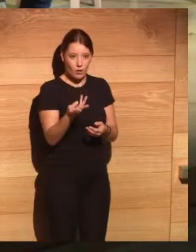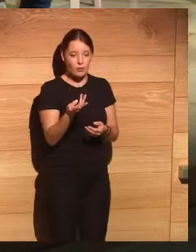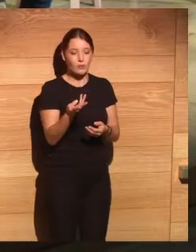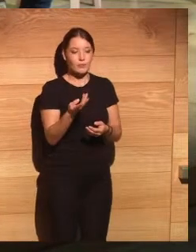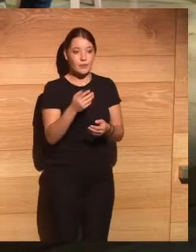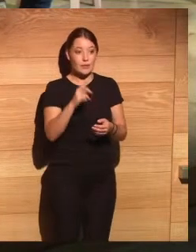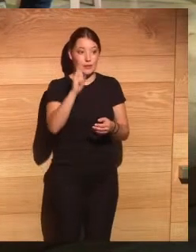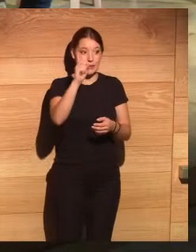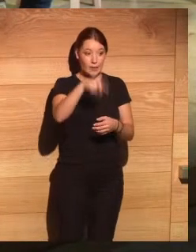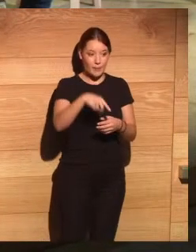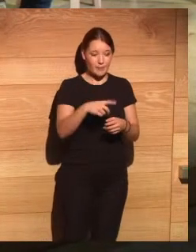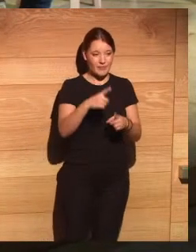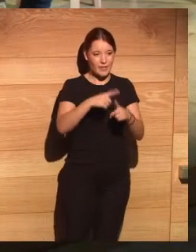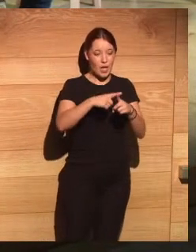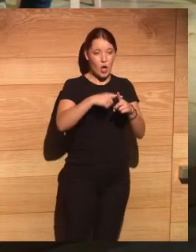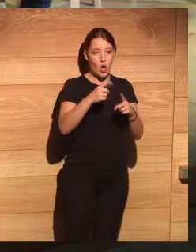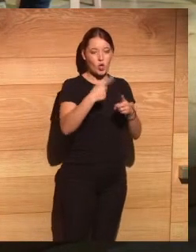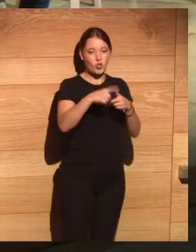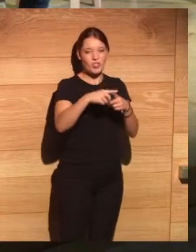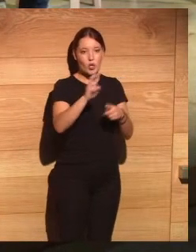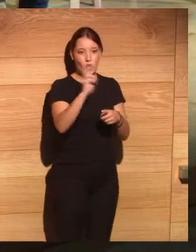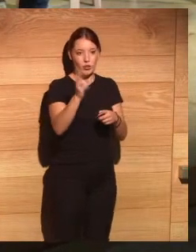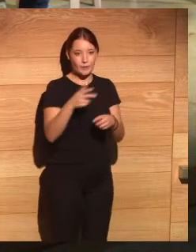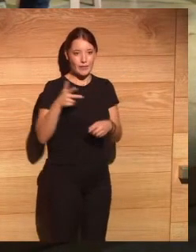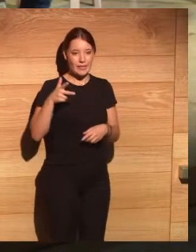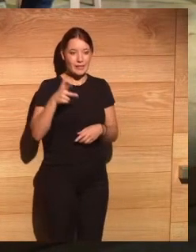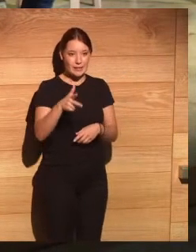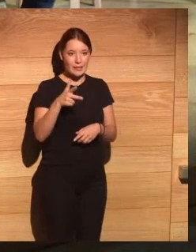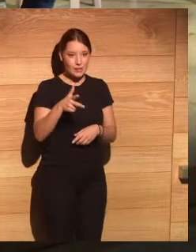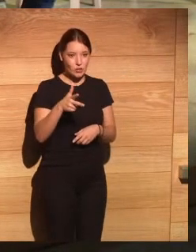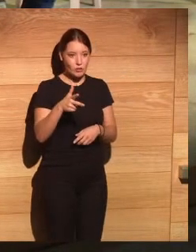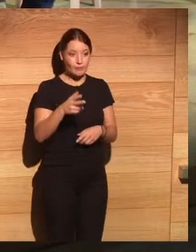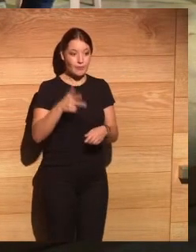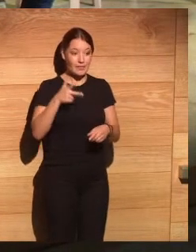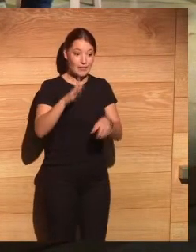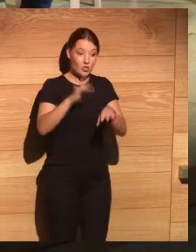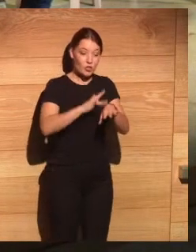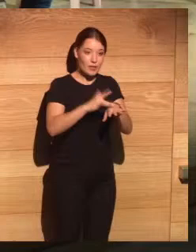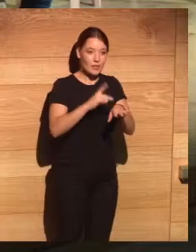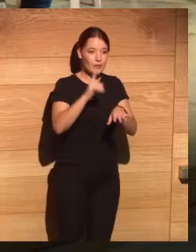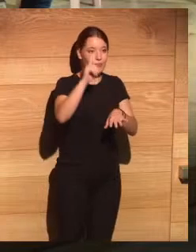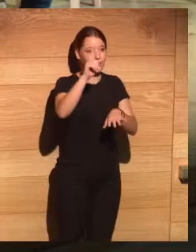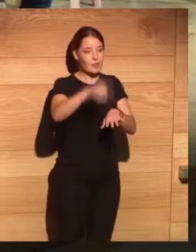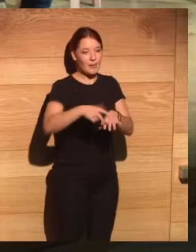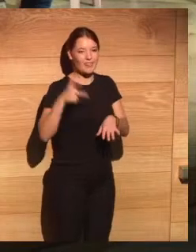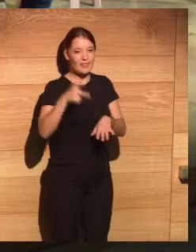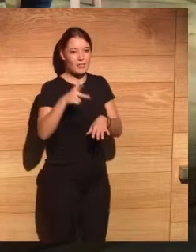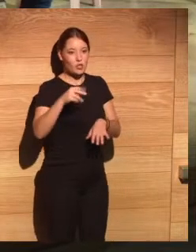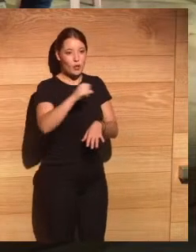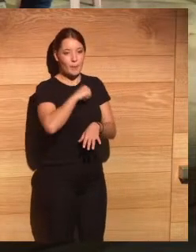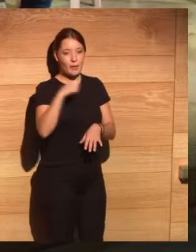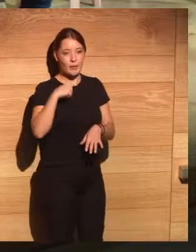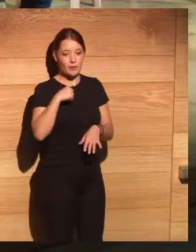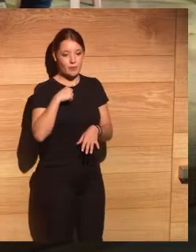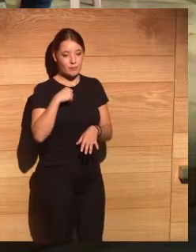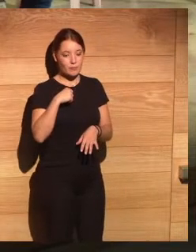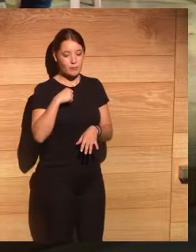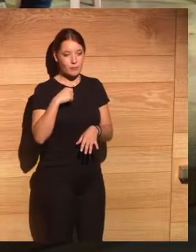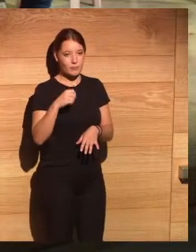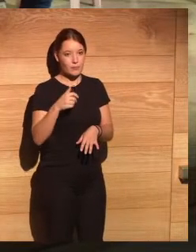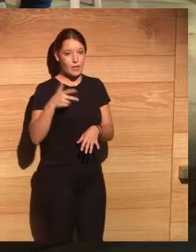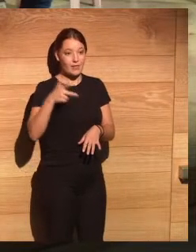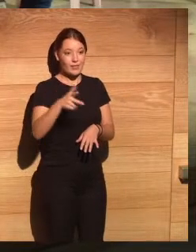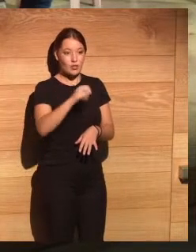pero hay otros dos niveles que me preocupan más desde el derecho no solamente es el derecho digital es el derecho a la privacidad que es el segundo nivel el segundo escalón